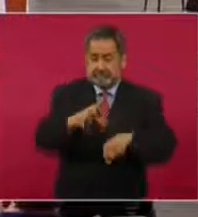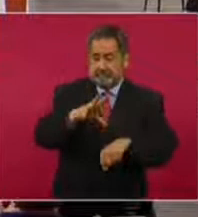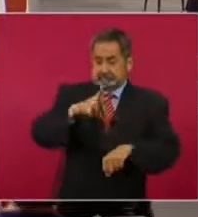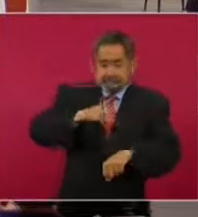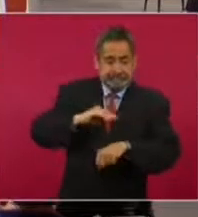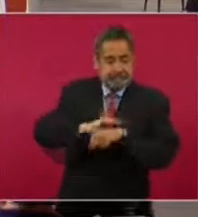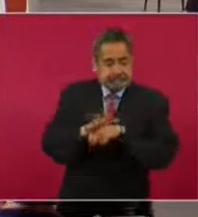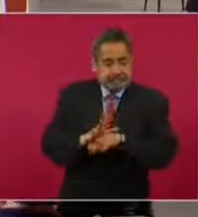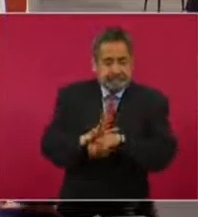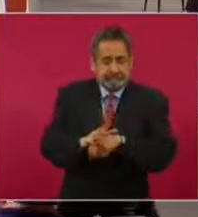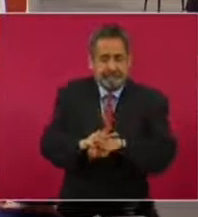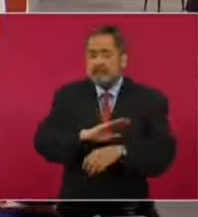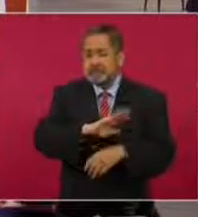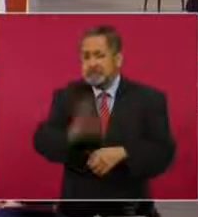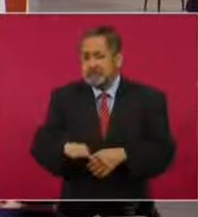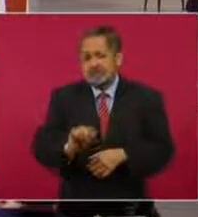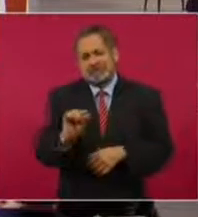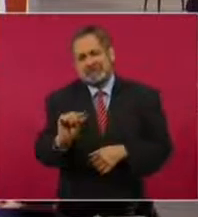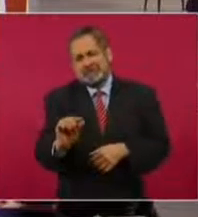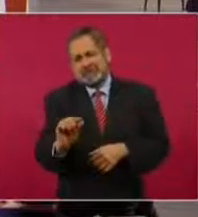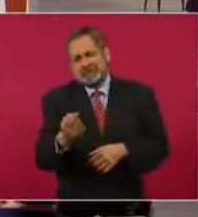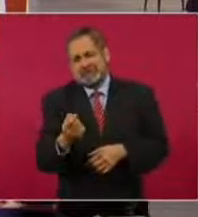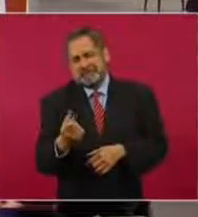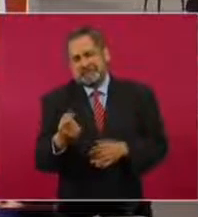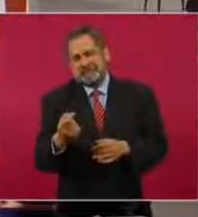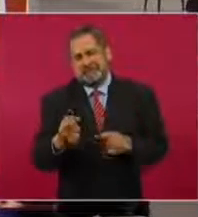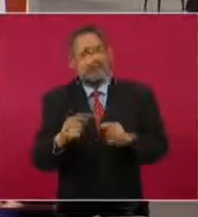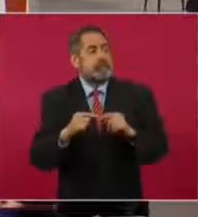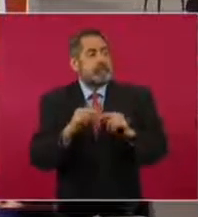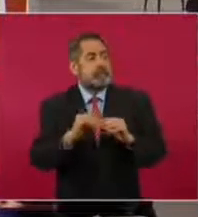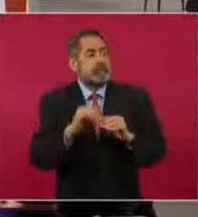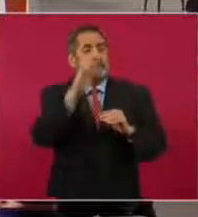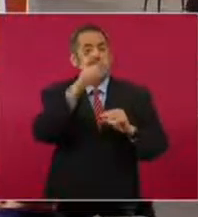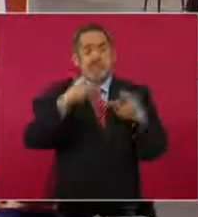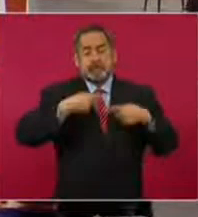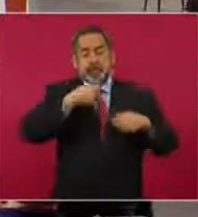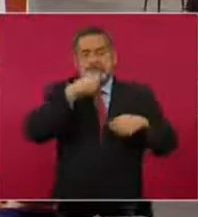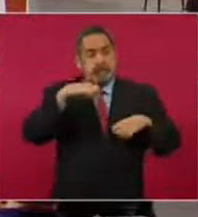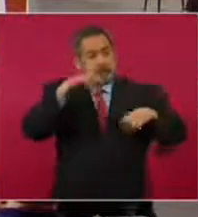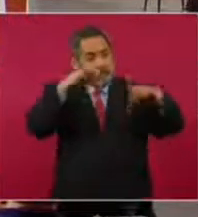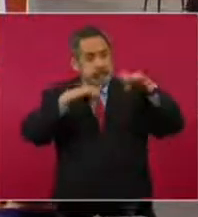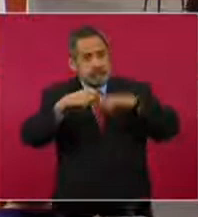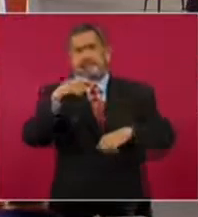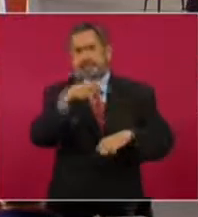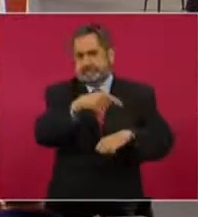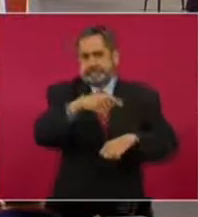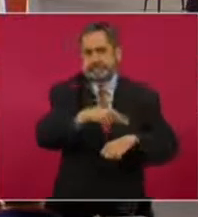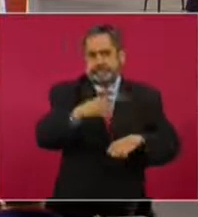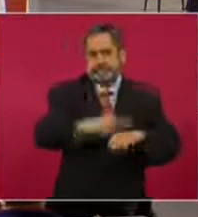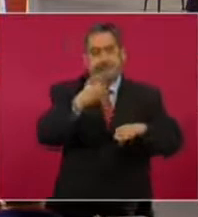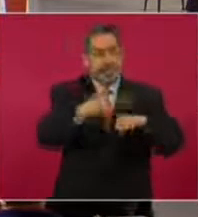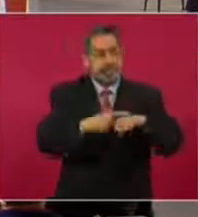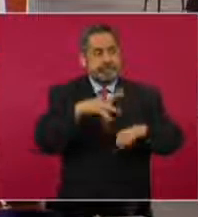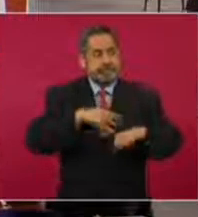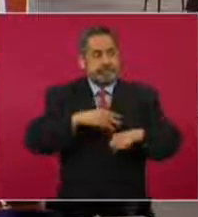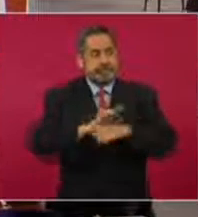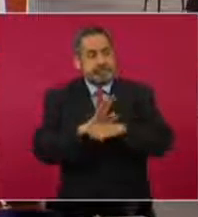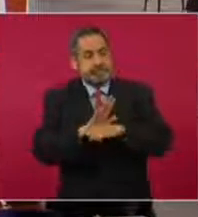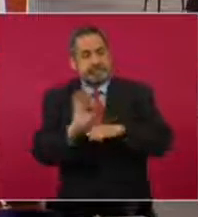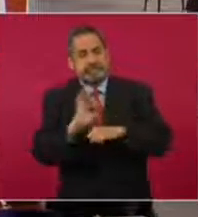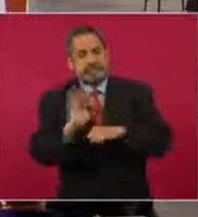274 veces menores que lo que puede ser la complicación en las personas adultas.